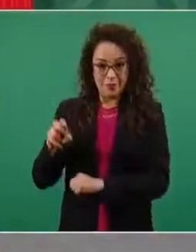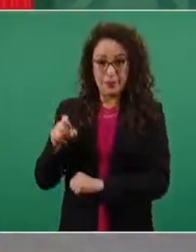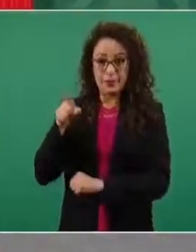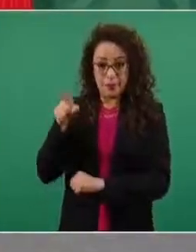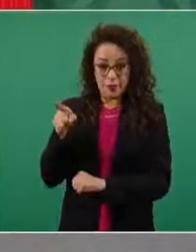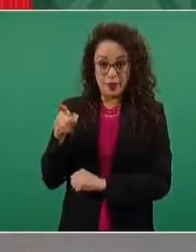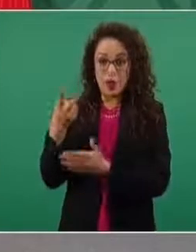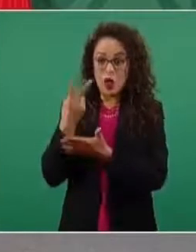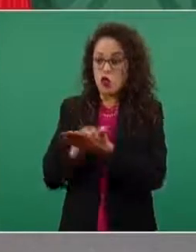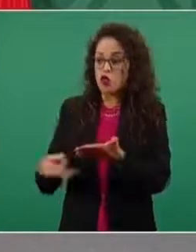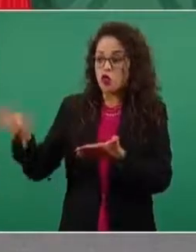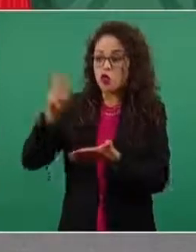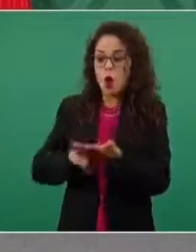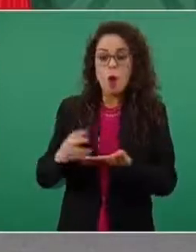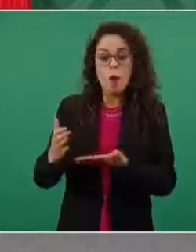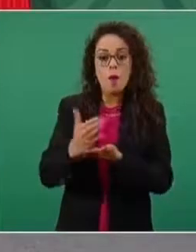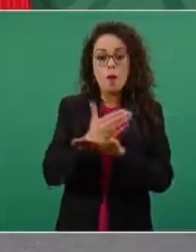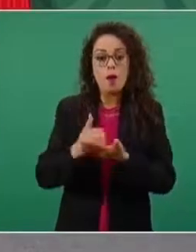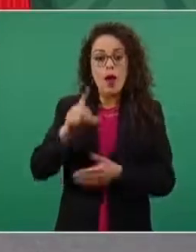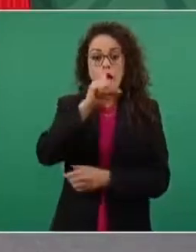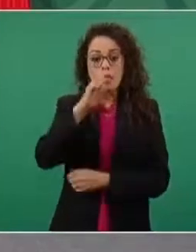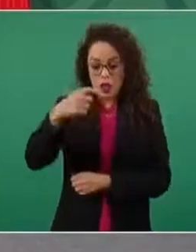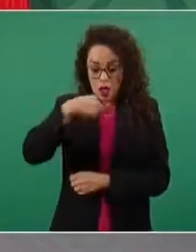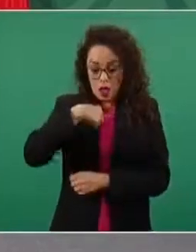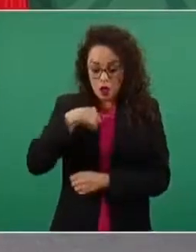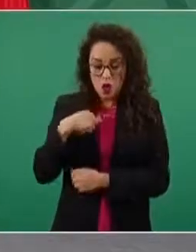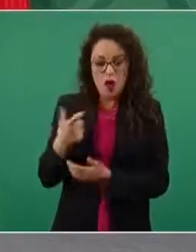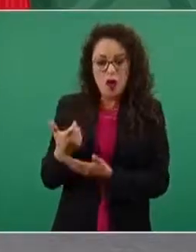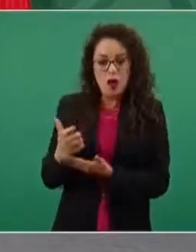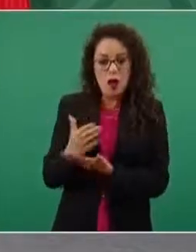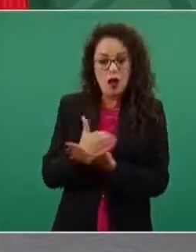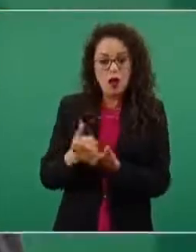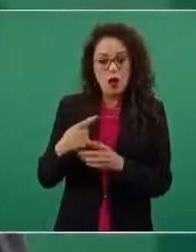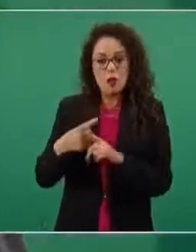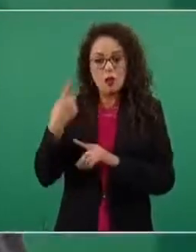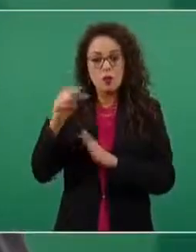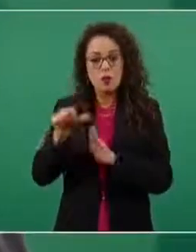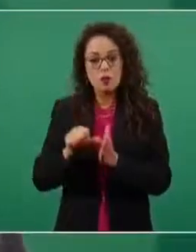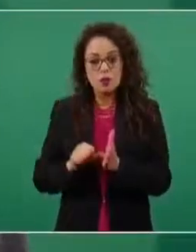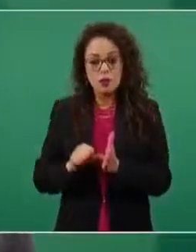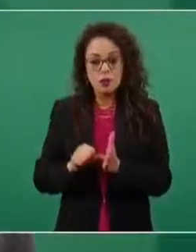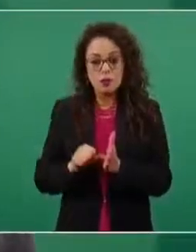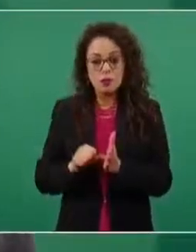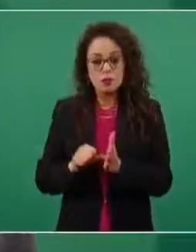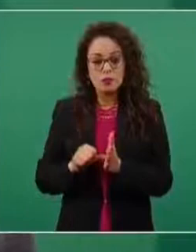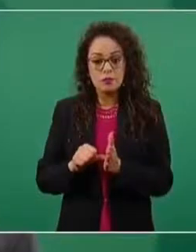y trabajamos igual.